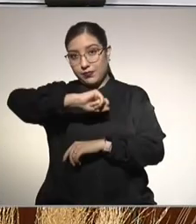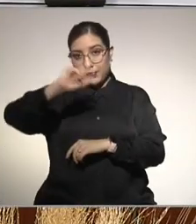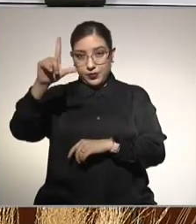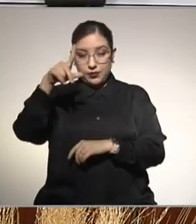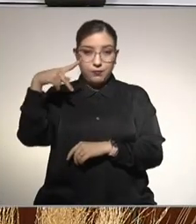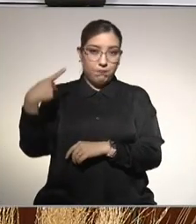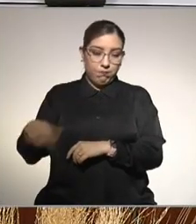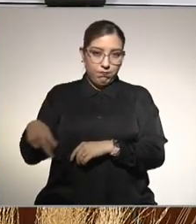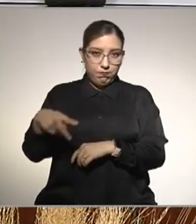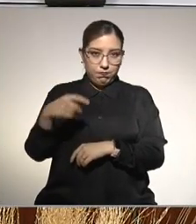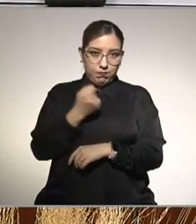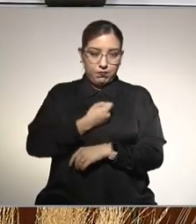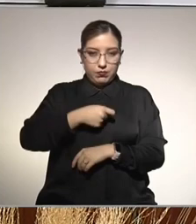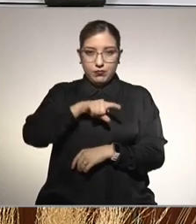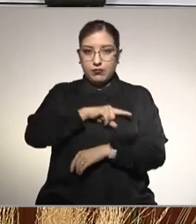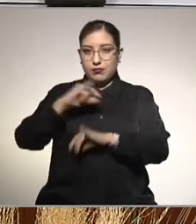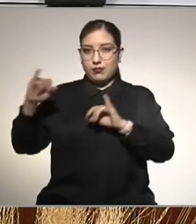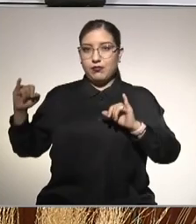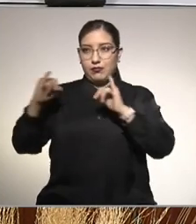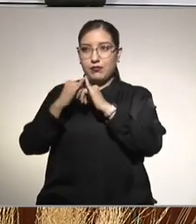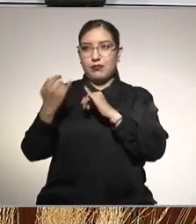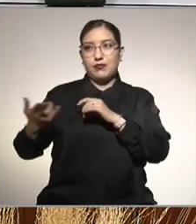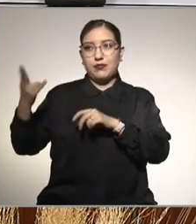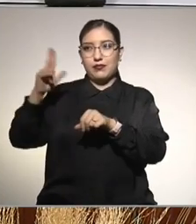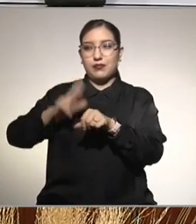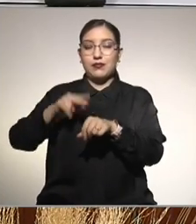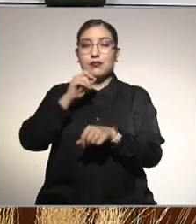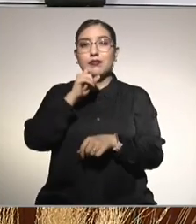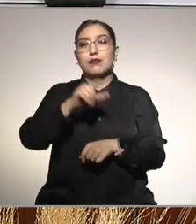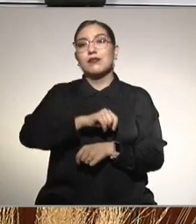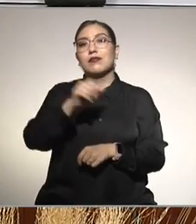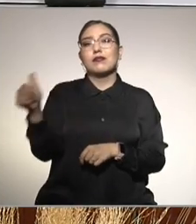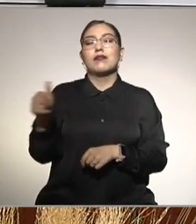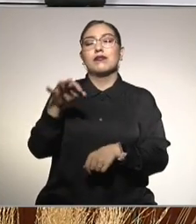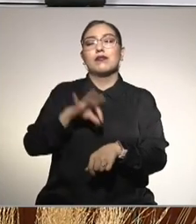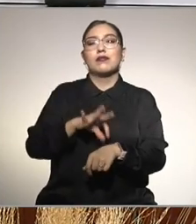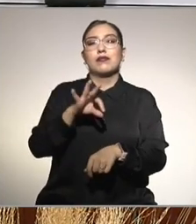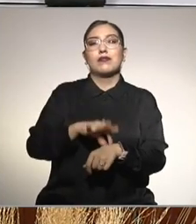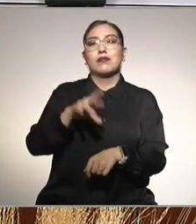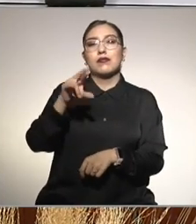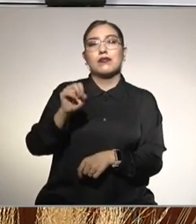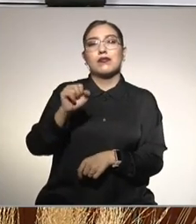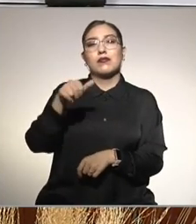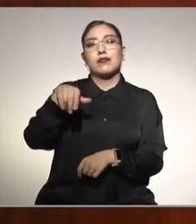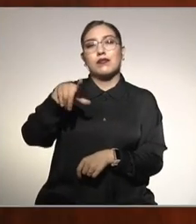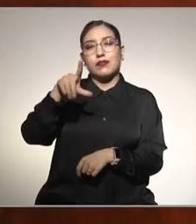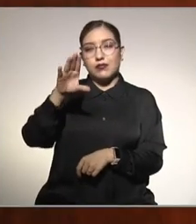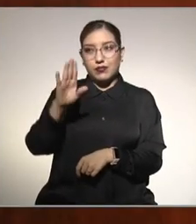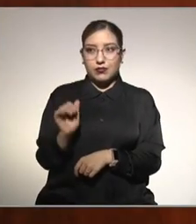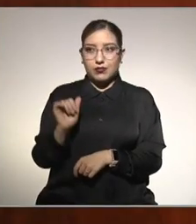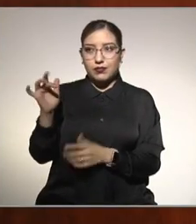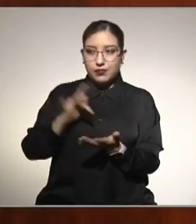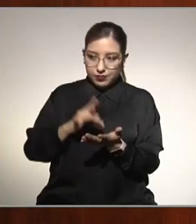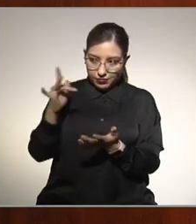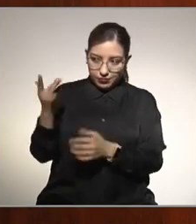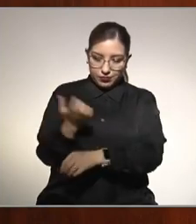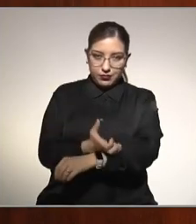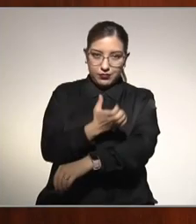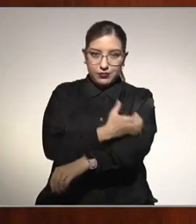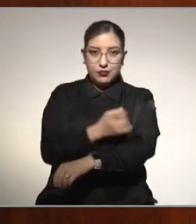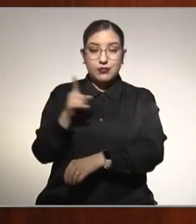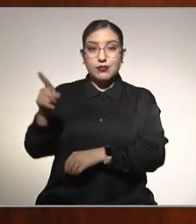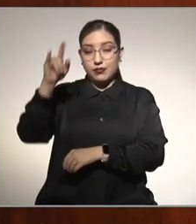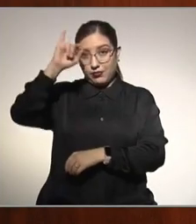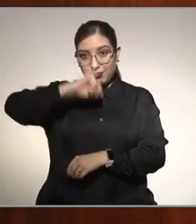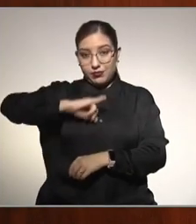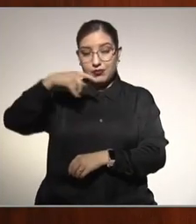Médicas y Nutrición, Salvador Subirán. La doctora Rosalba Moreno Alcántar. Gracias, doctora, por estar con nosotros. Muchas gracias. La doctora